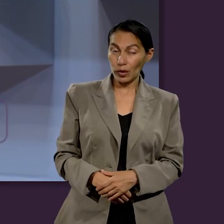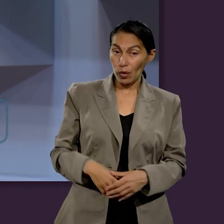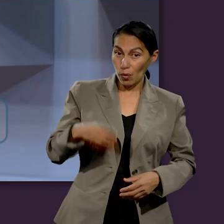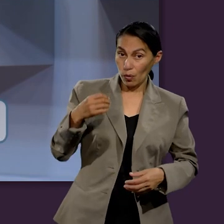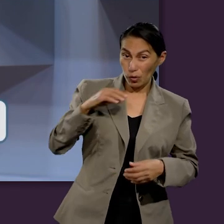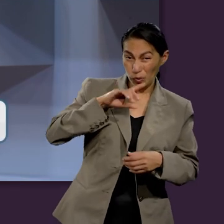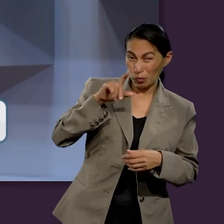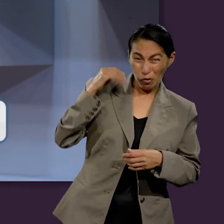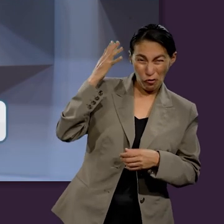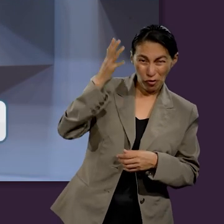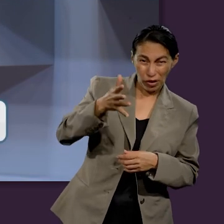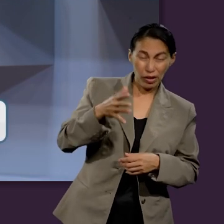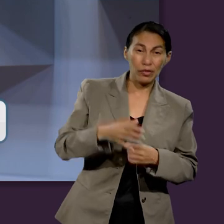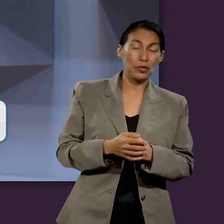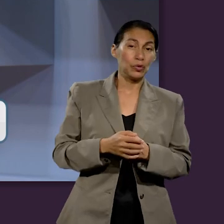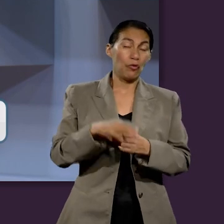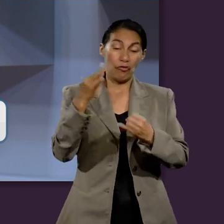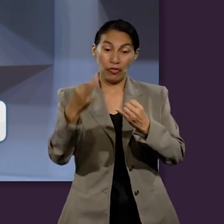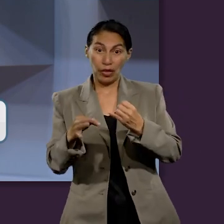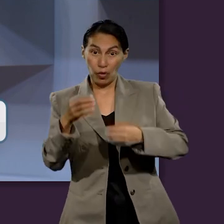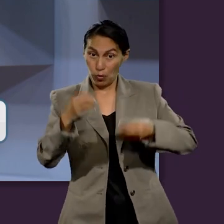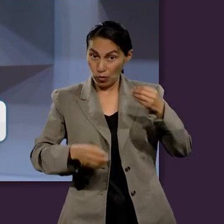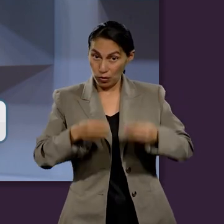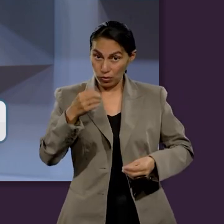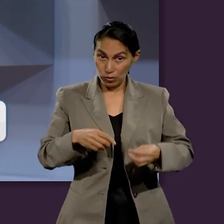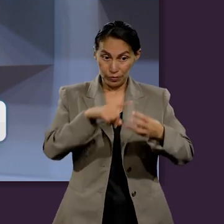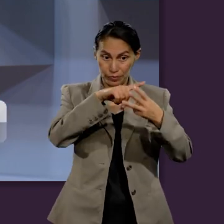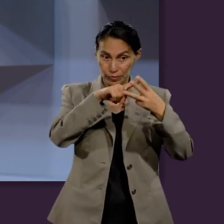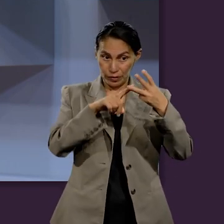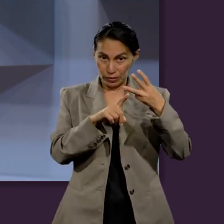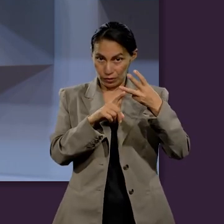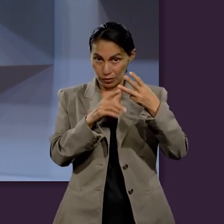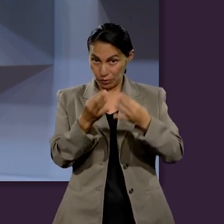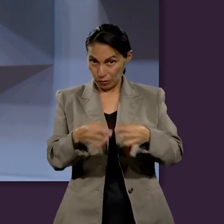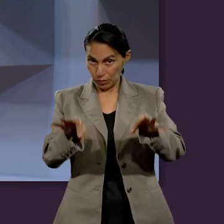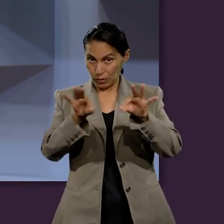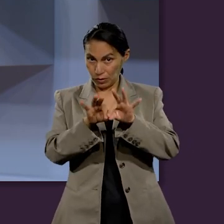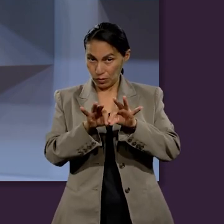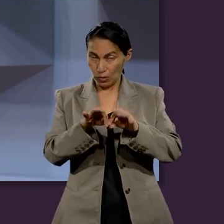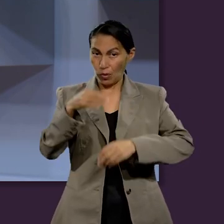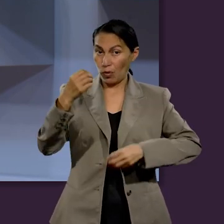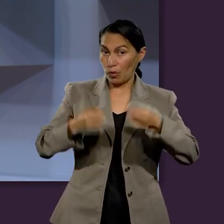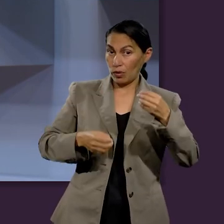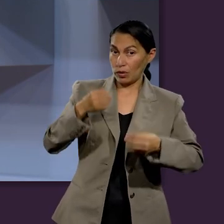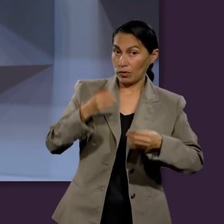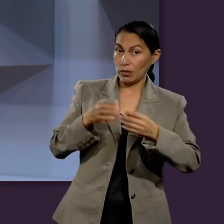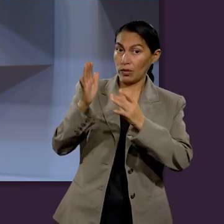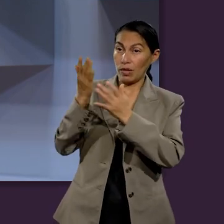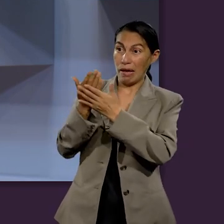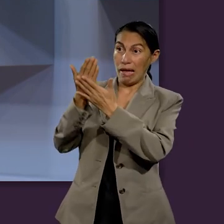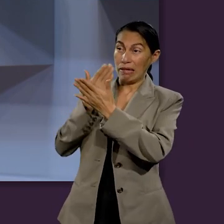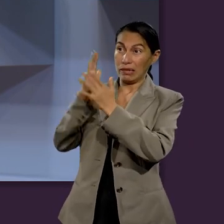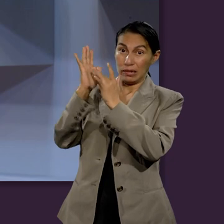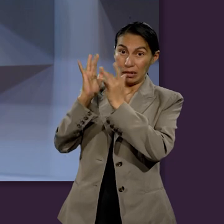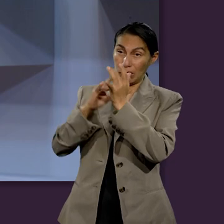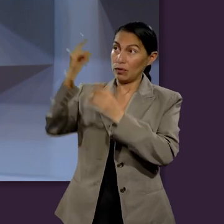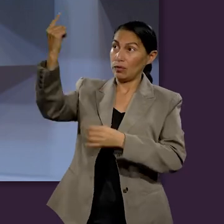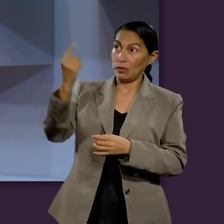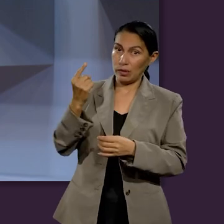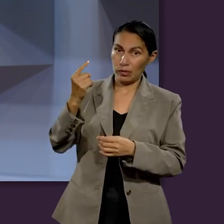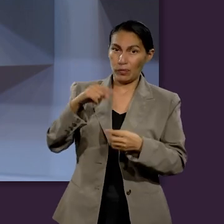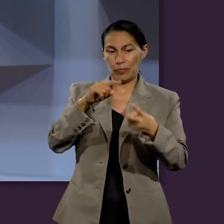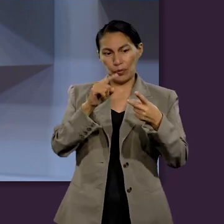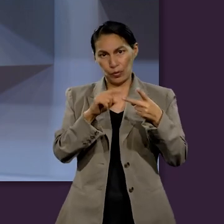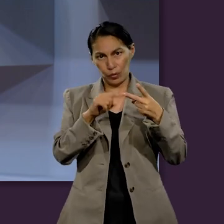El proceso del juicio en el tiempo del fin consta de tres partes principales. El primero es el juicio previo al advenimiento,